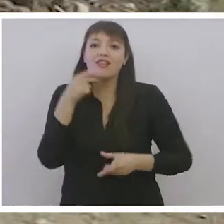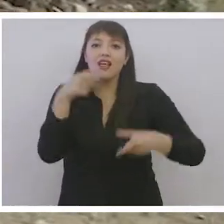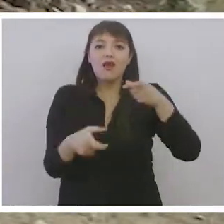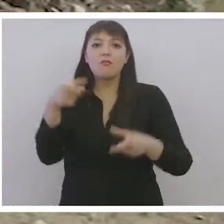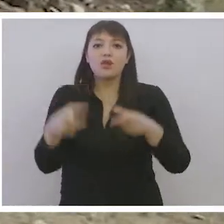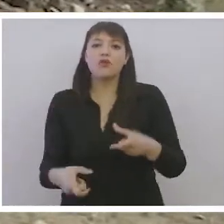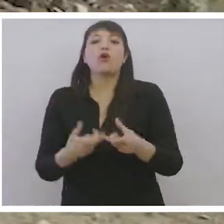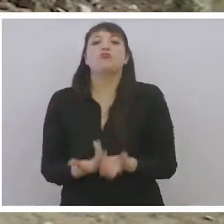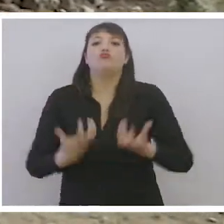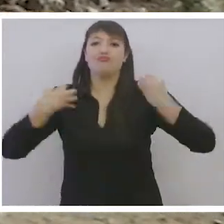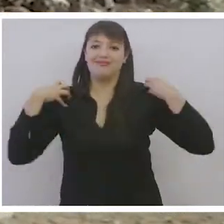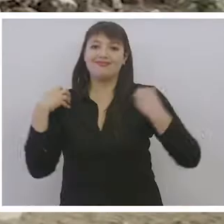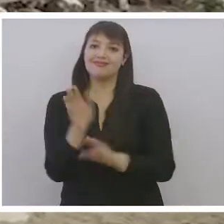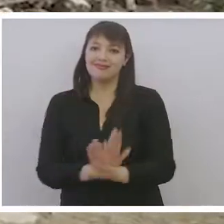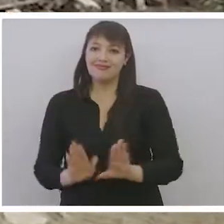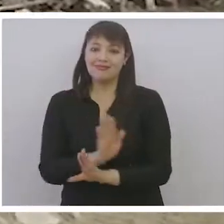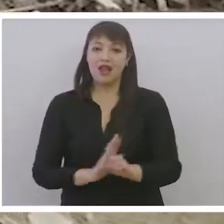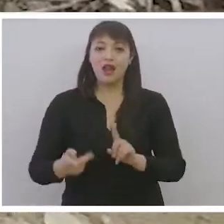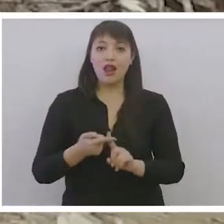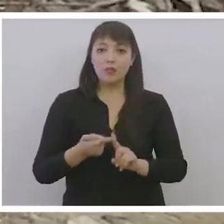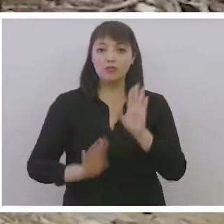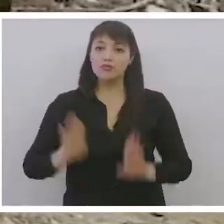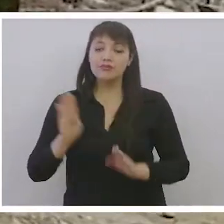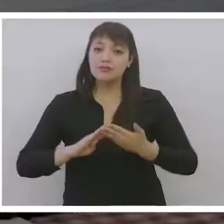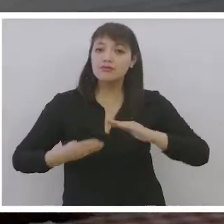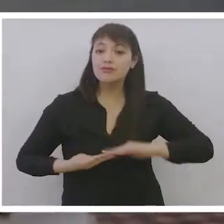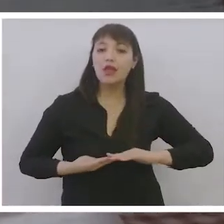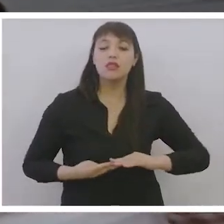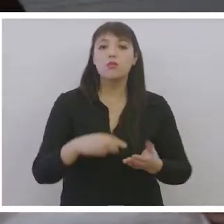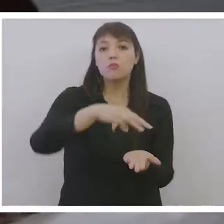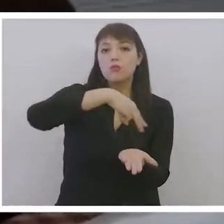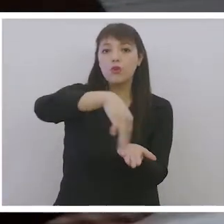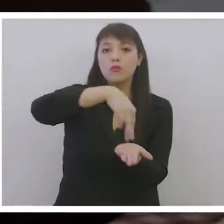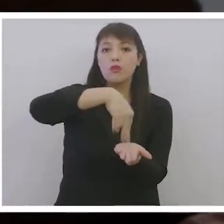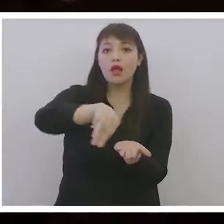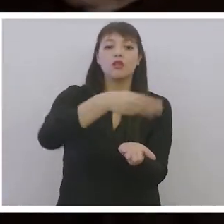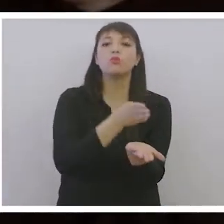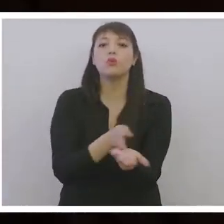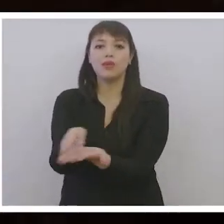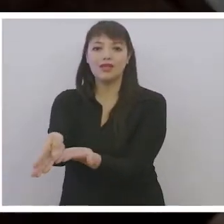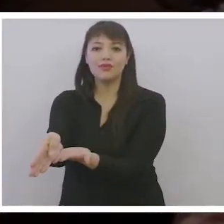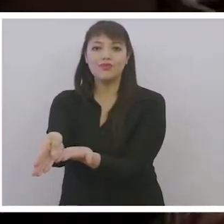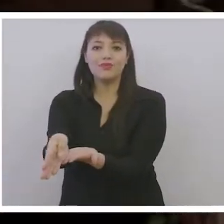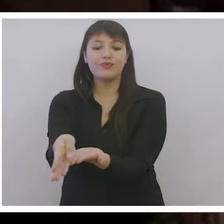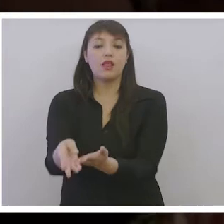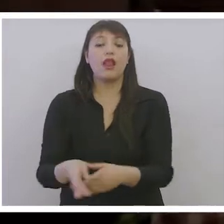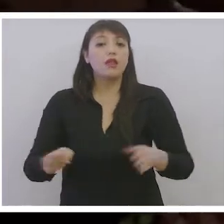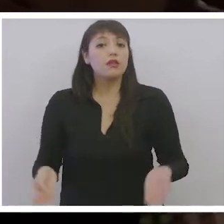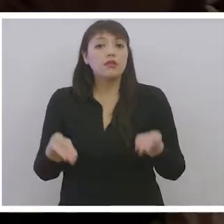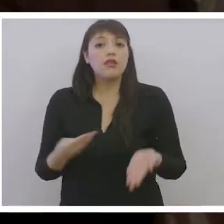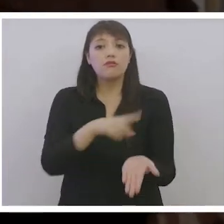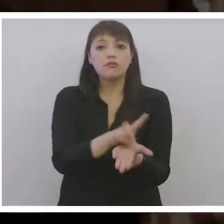personas que requieren cuidados. La participación de la comunidad y de las municipalidades es un comienzo. En las iniciativas